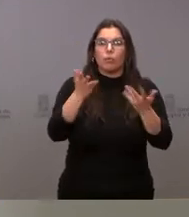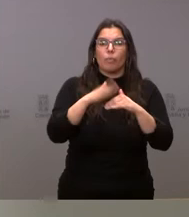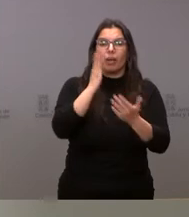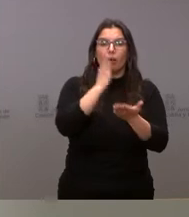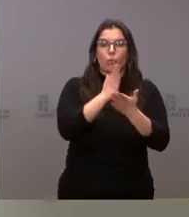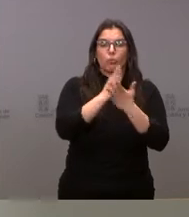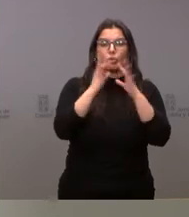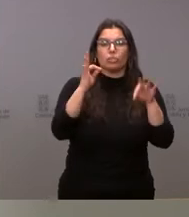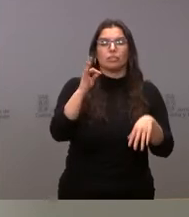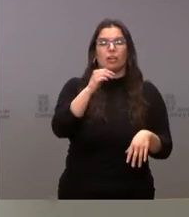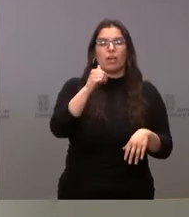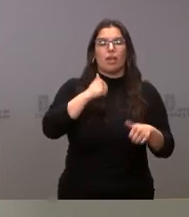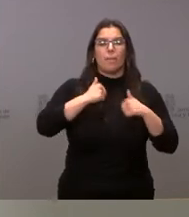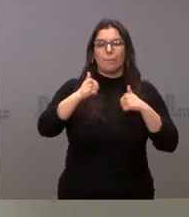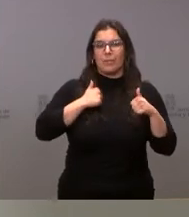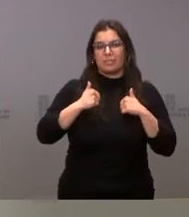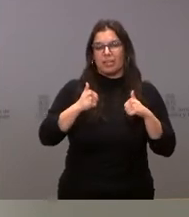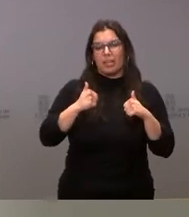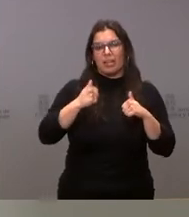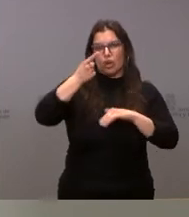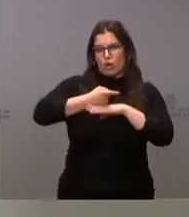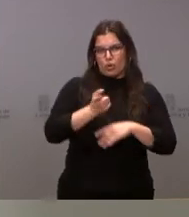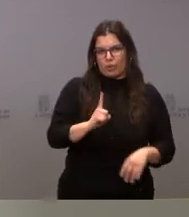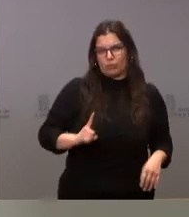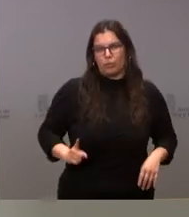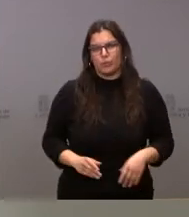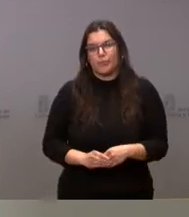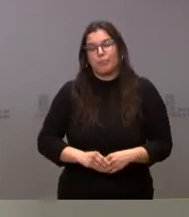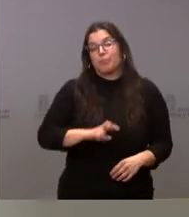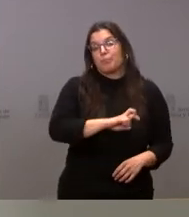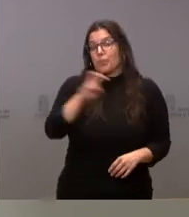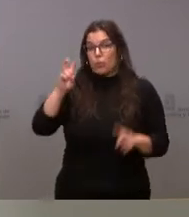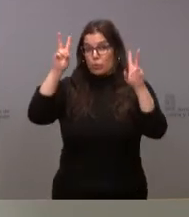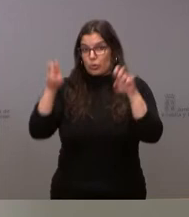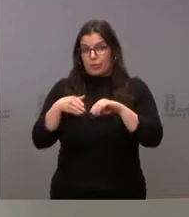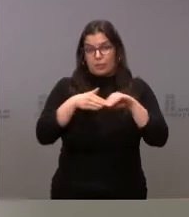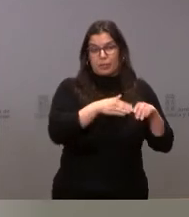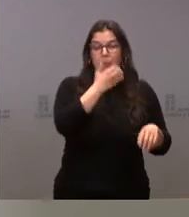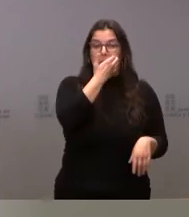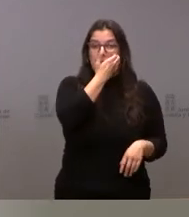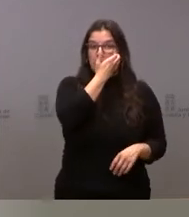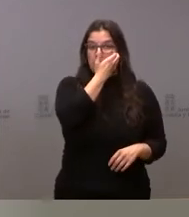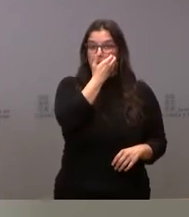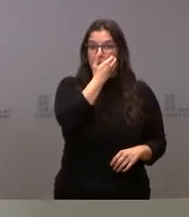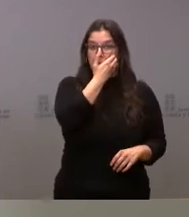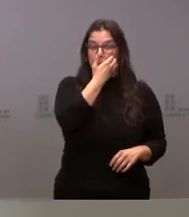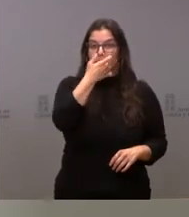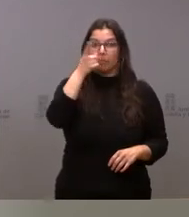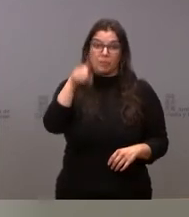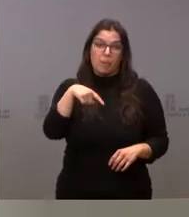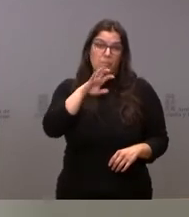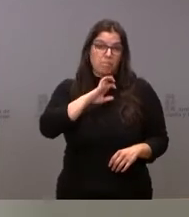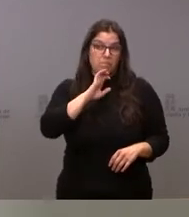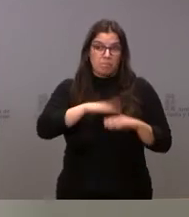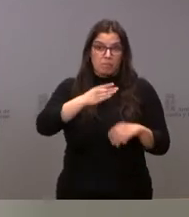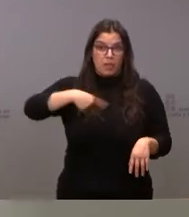los másteres no habilitantes. En otro ámbito de cuestiones, que yo creo que también son de mucho interés para